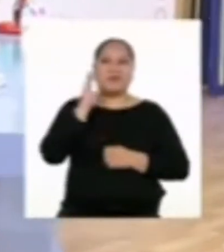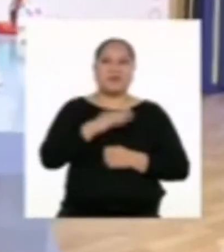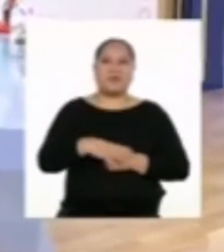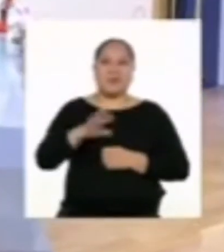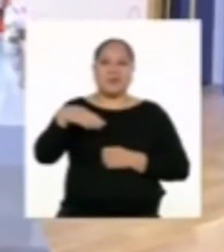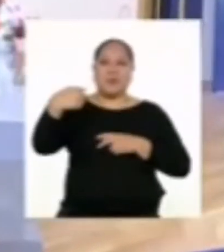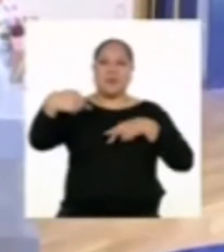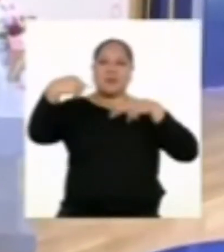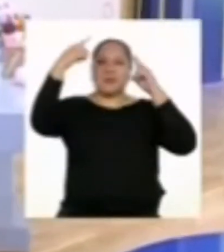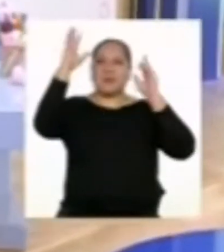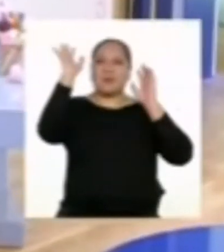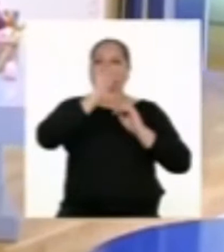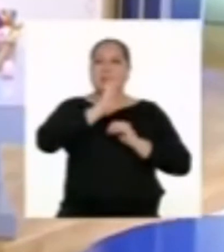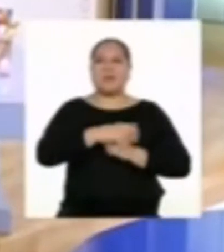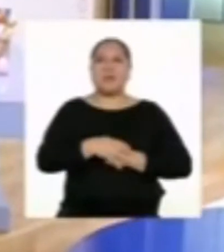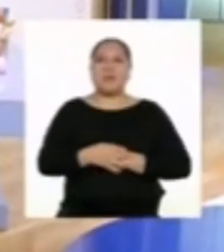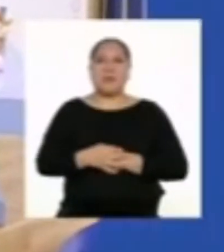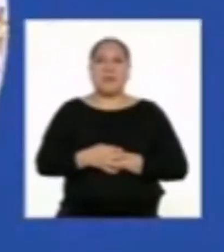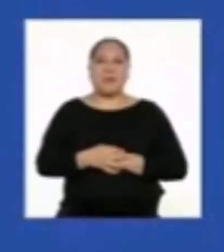¡Hasta la próxima!